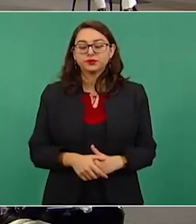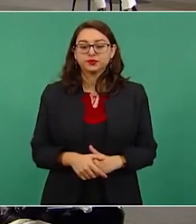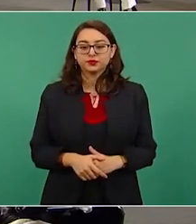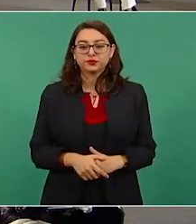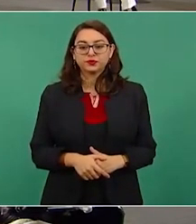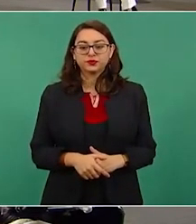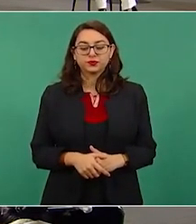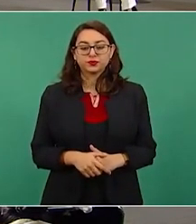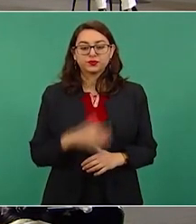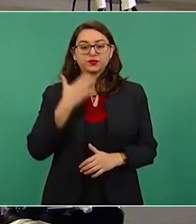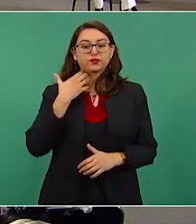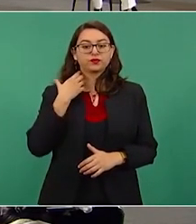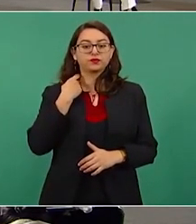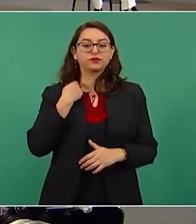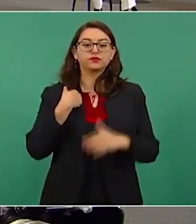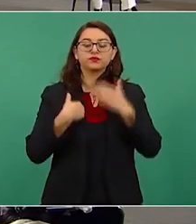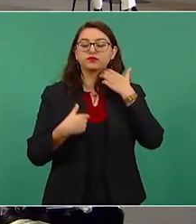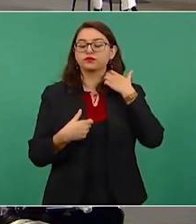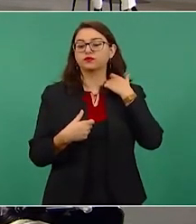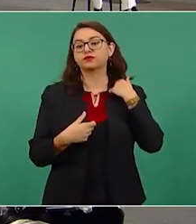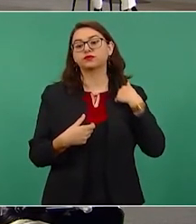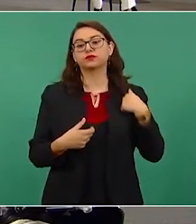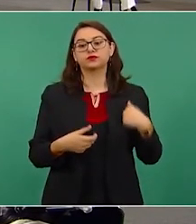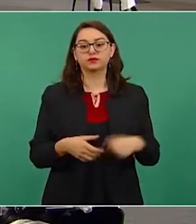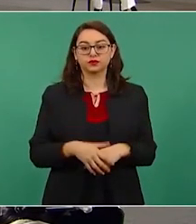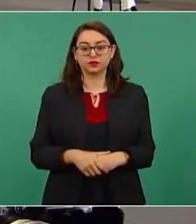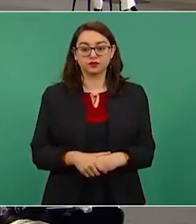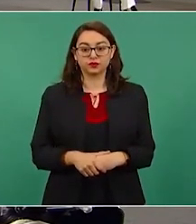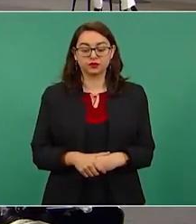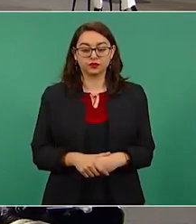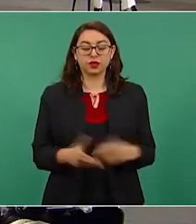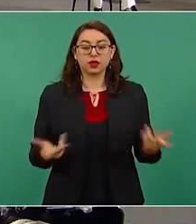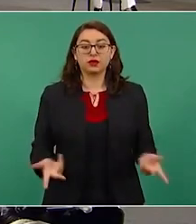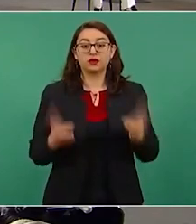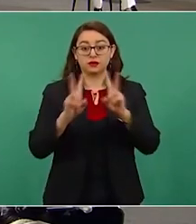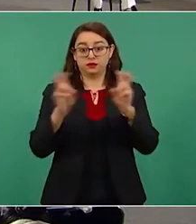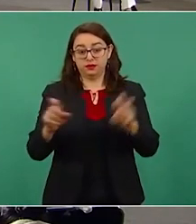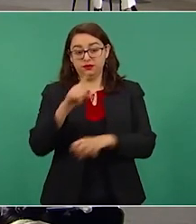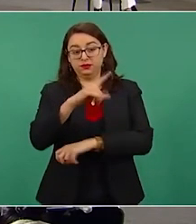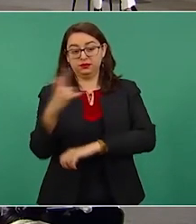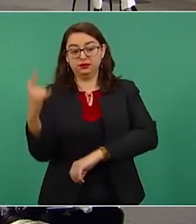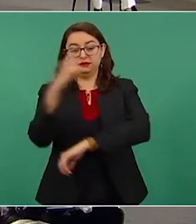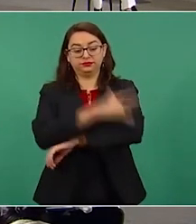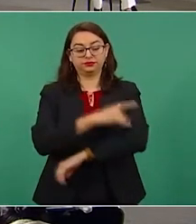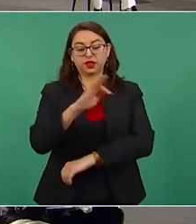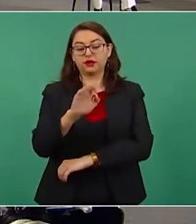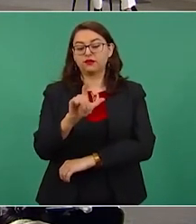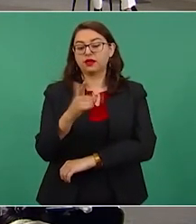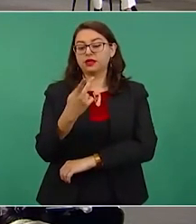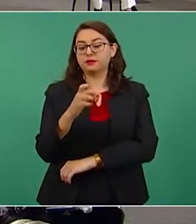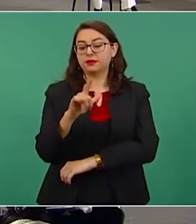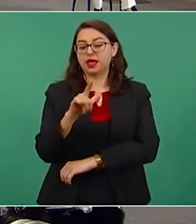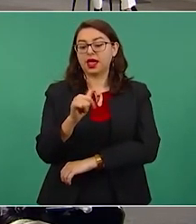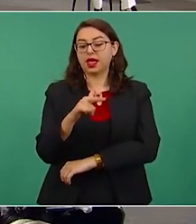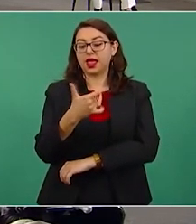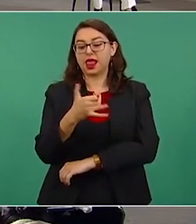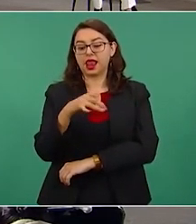Mentiras para cambiar percepciones sobre la economía y el Aeropuerto Internacional Felipe Ángeles.